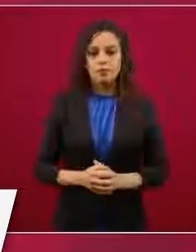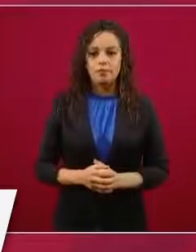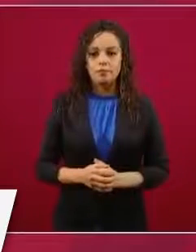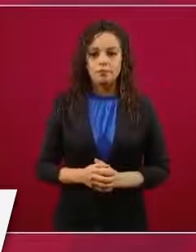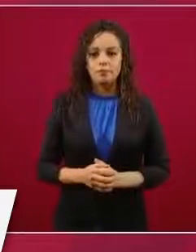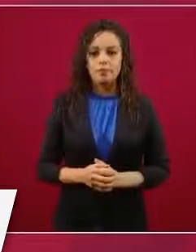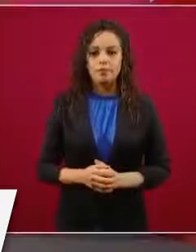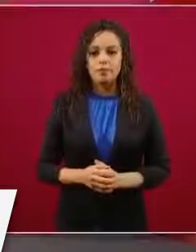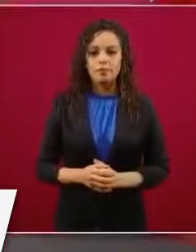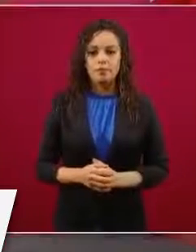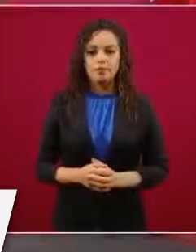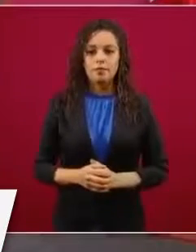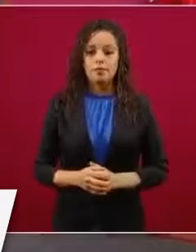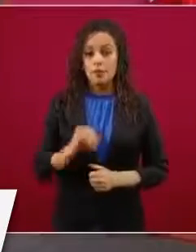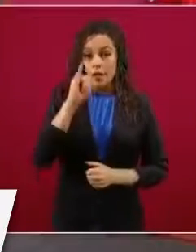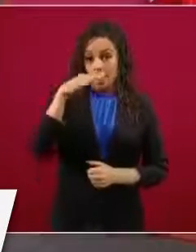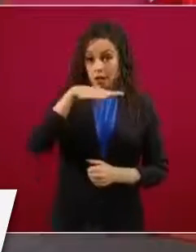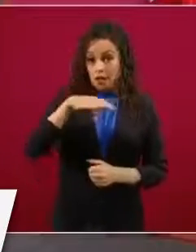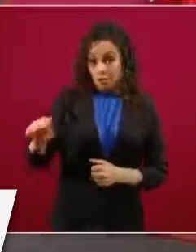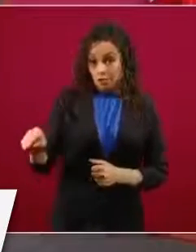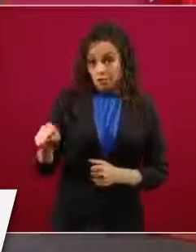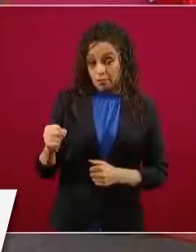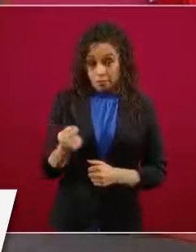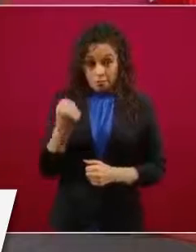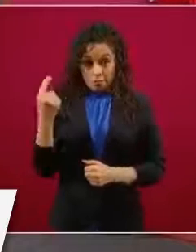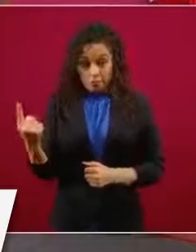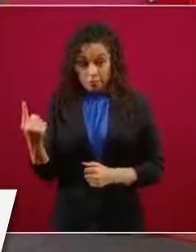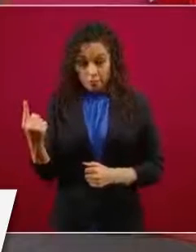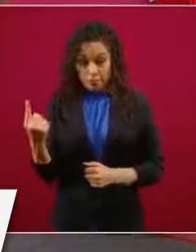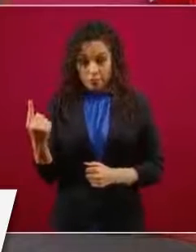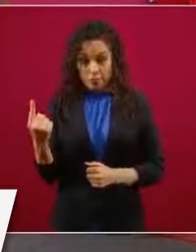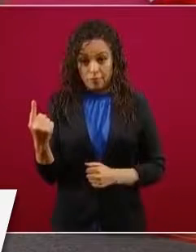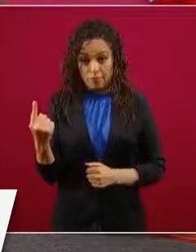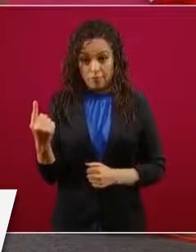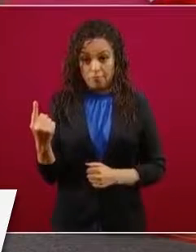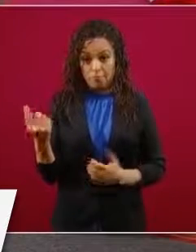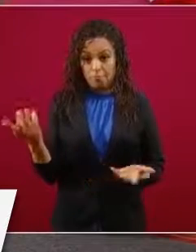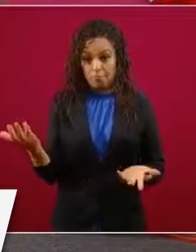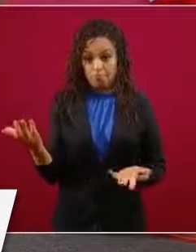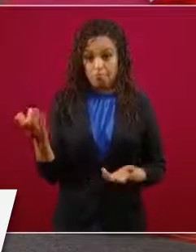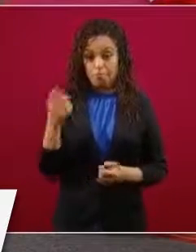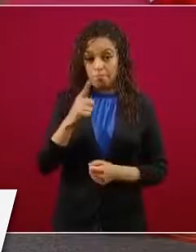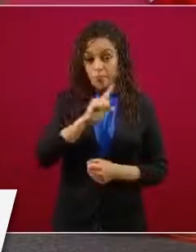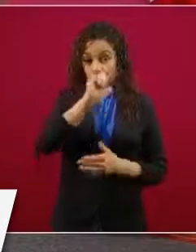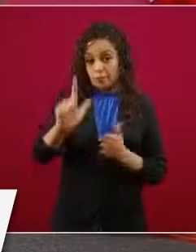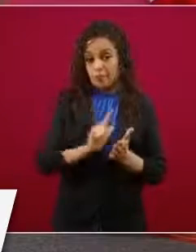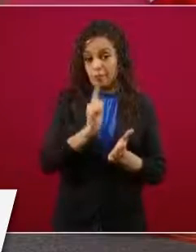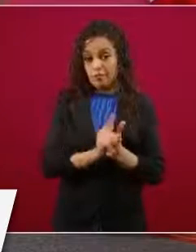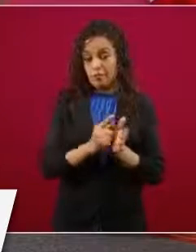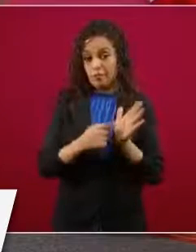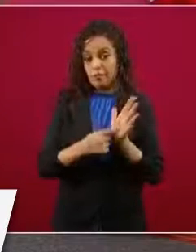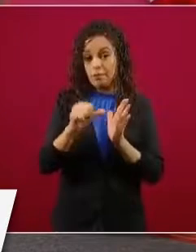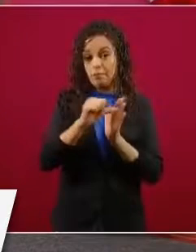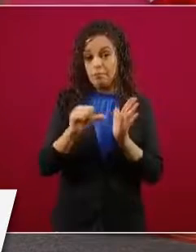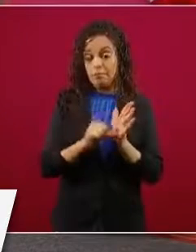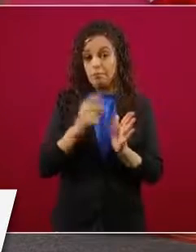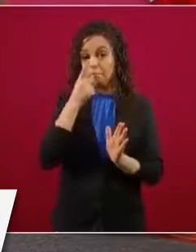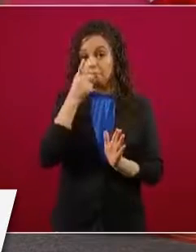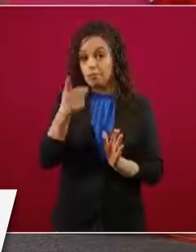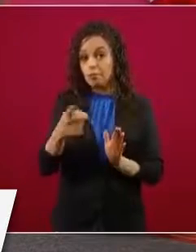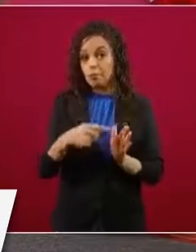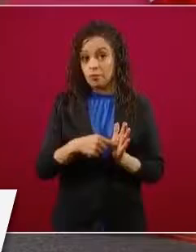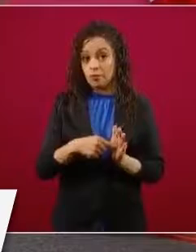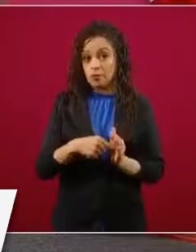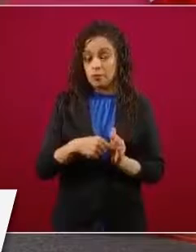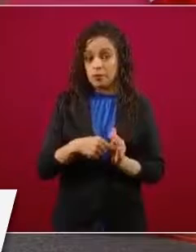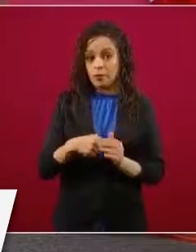en el caso del Seguro Social, solamente porque exista un mandato legal en el artículo 126A